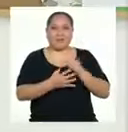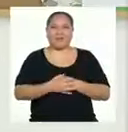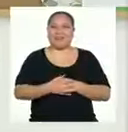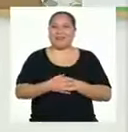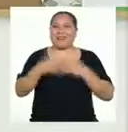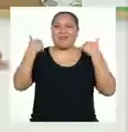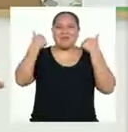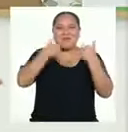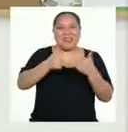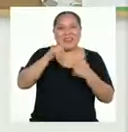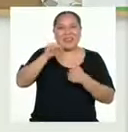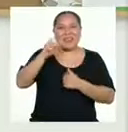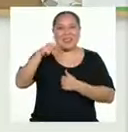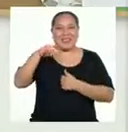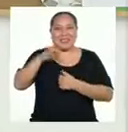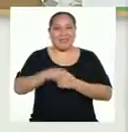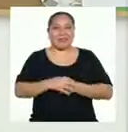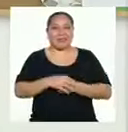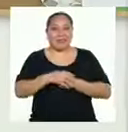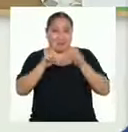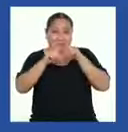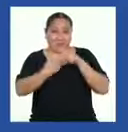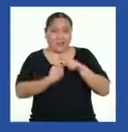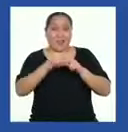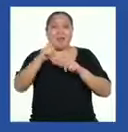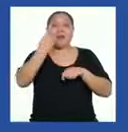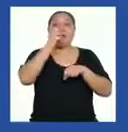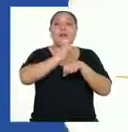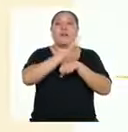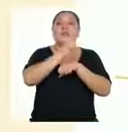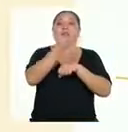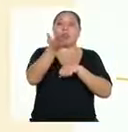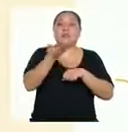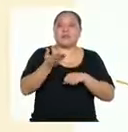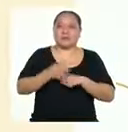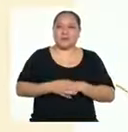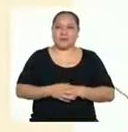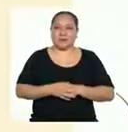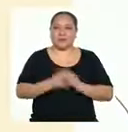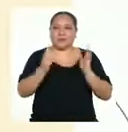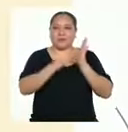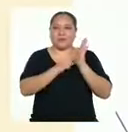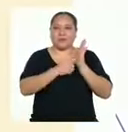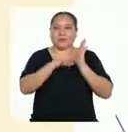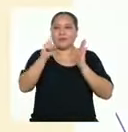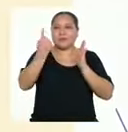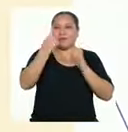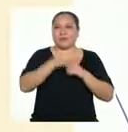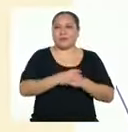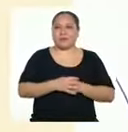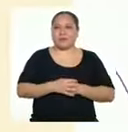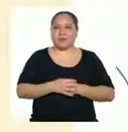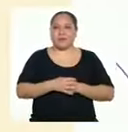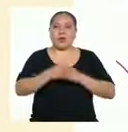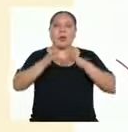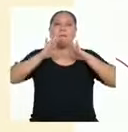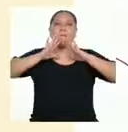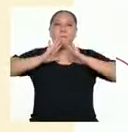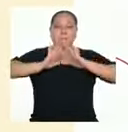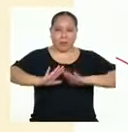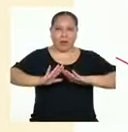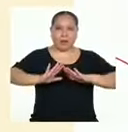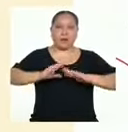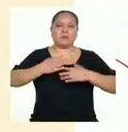bien, Yanira. ¿Empezamos? Léanos tu primera recomendación. Aquí va. Uno. Para y respira.